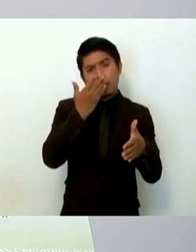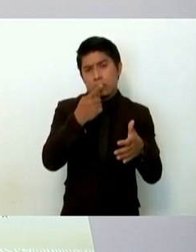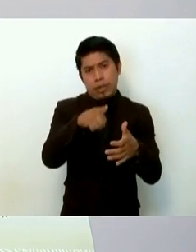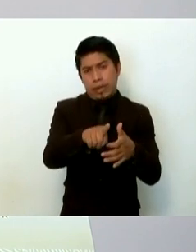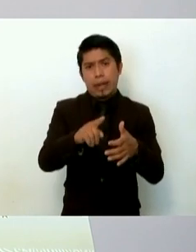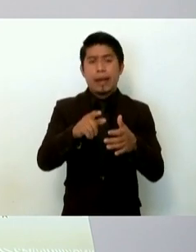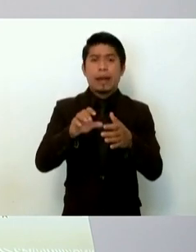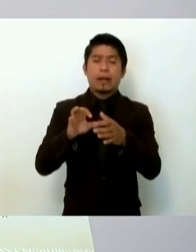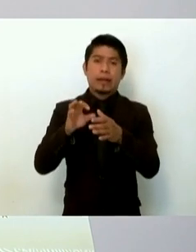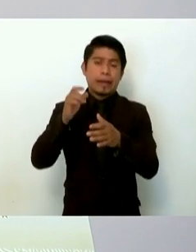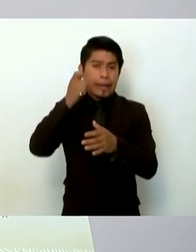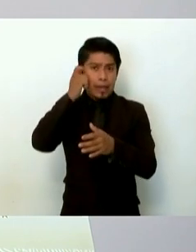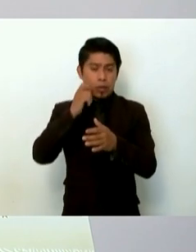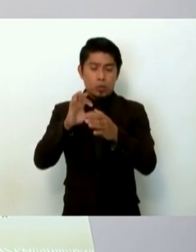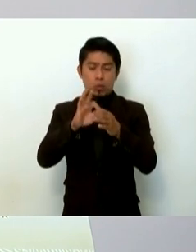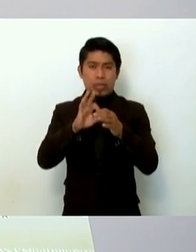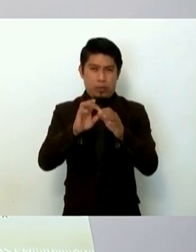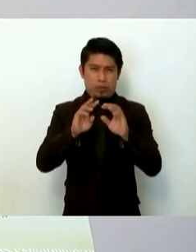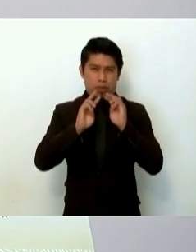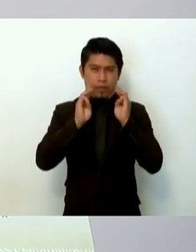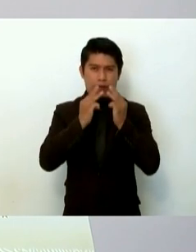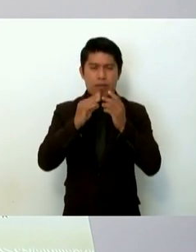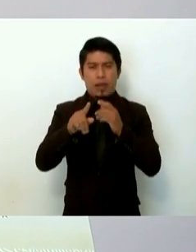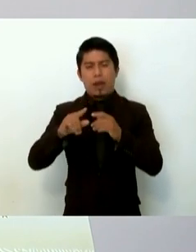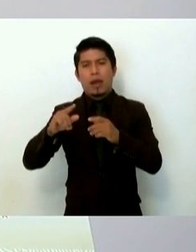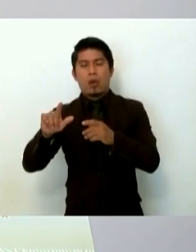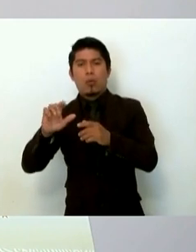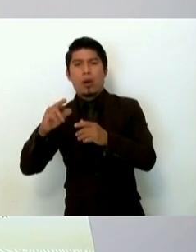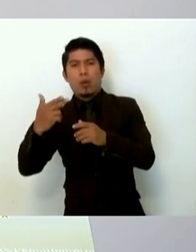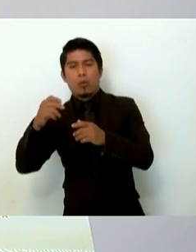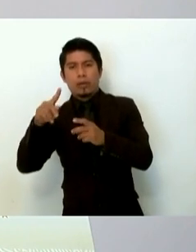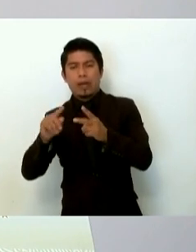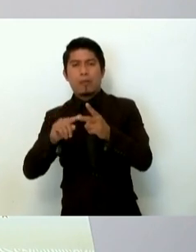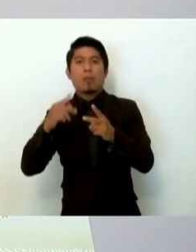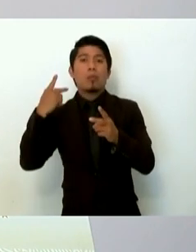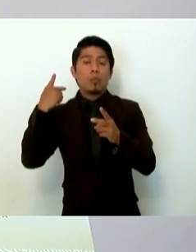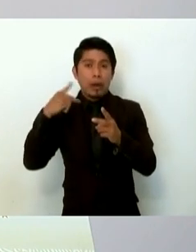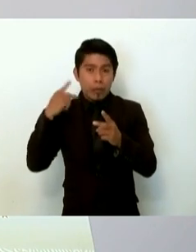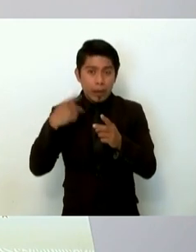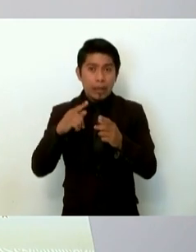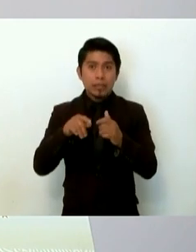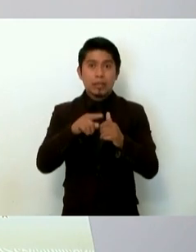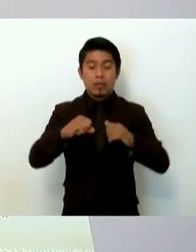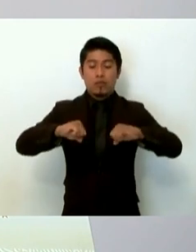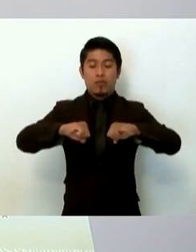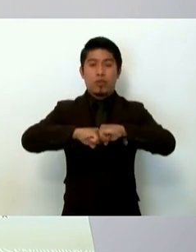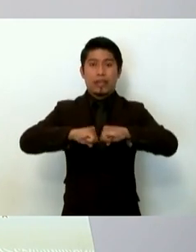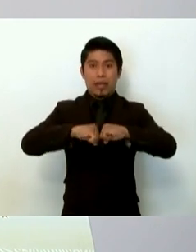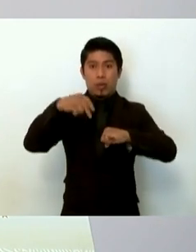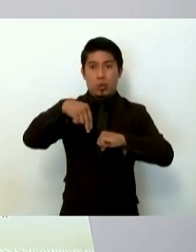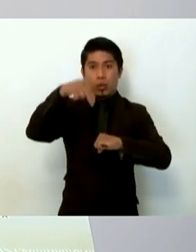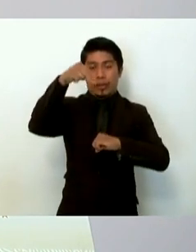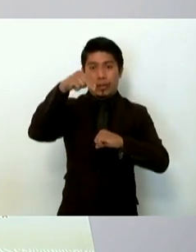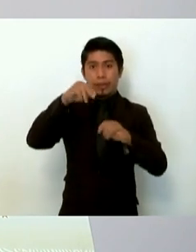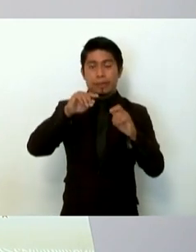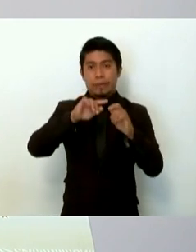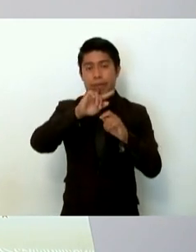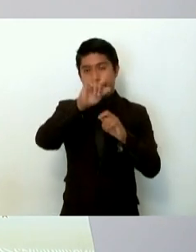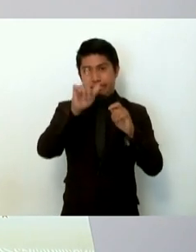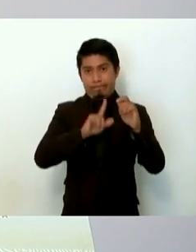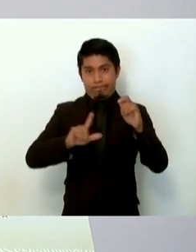Guerreros Unidos a Jocutla Coautla Puebla hacia la frontera norte del país